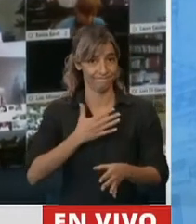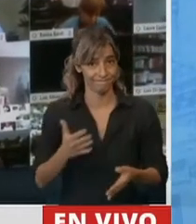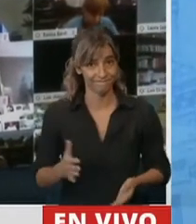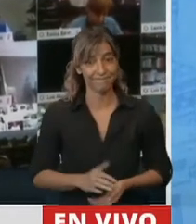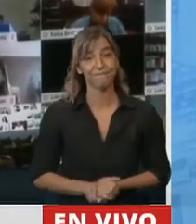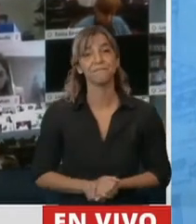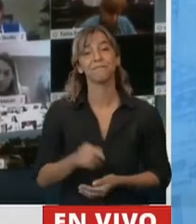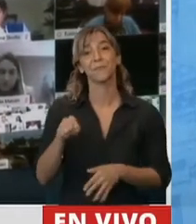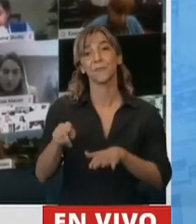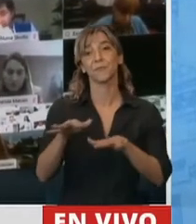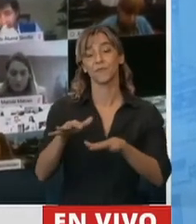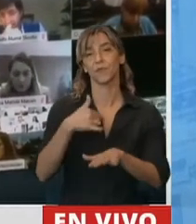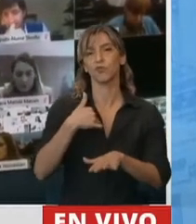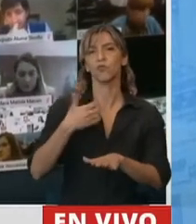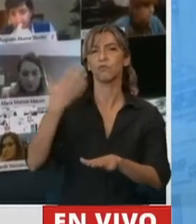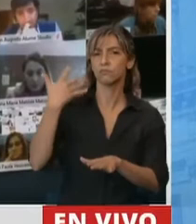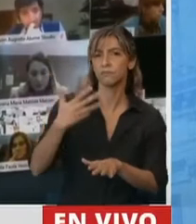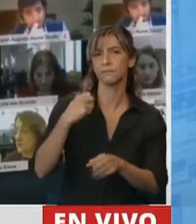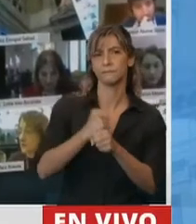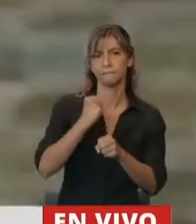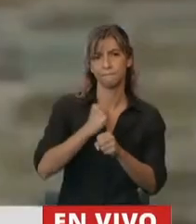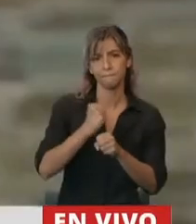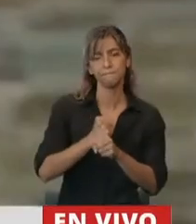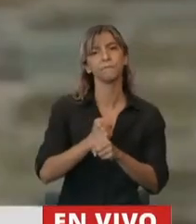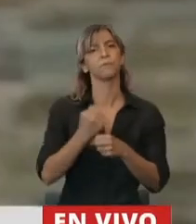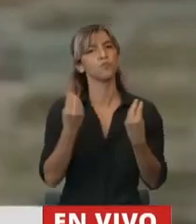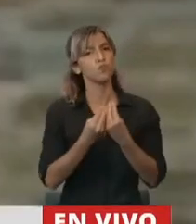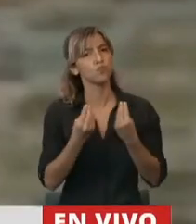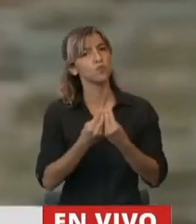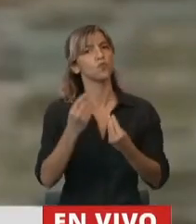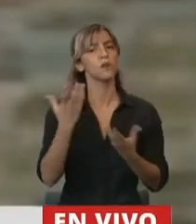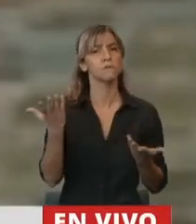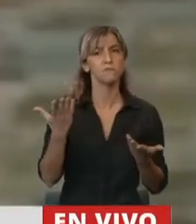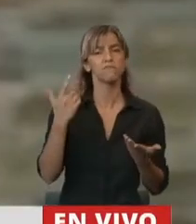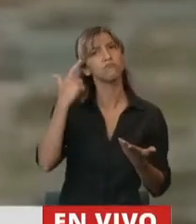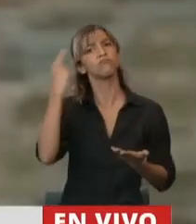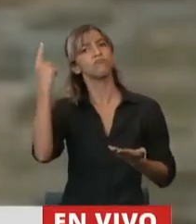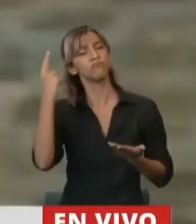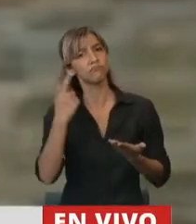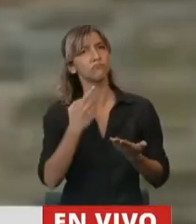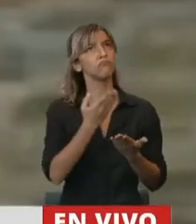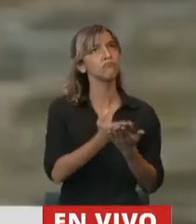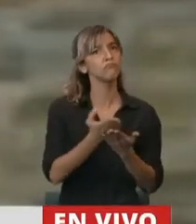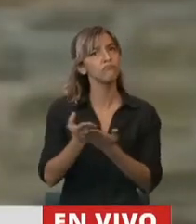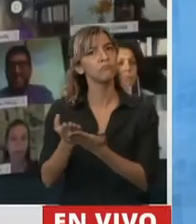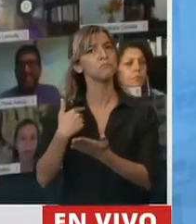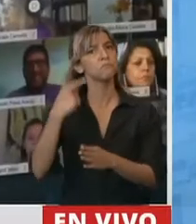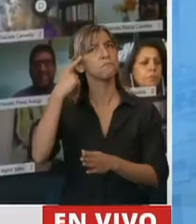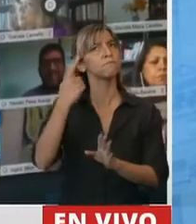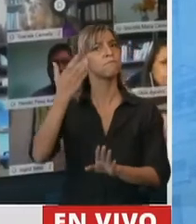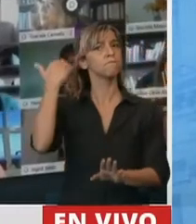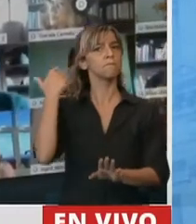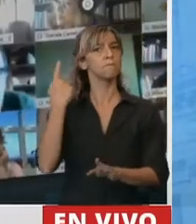trabajando. He tenido varias iniciativas. Primero, allá por el 2 de abril,